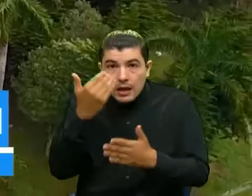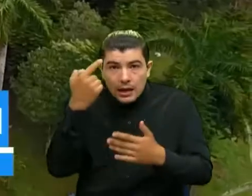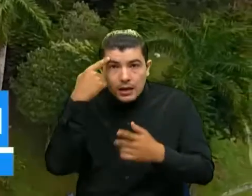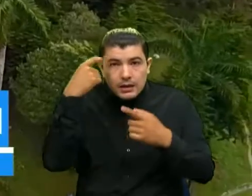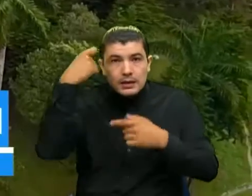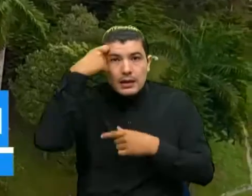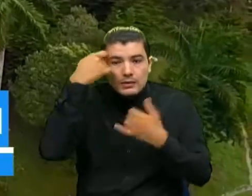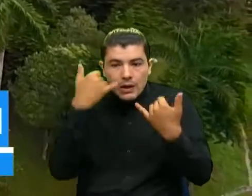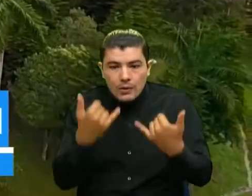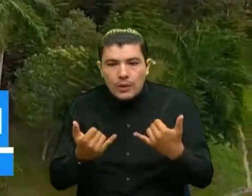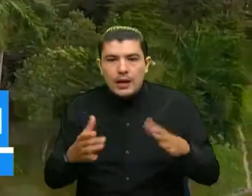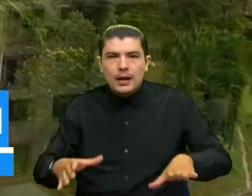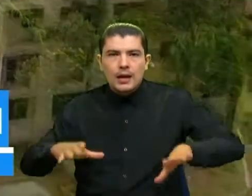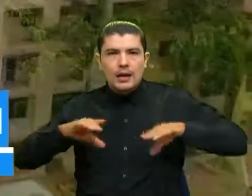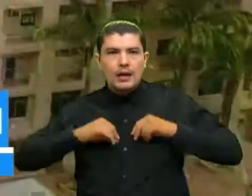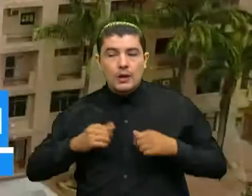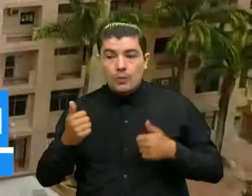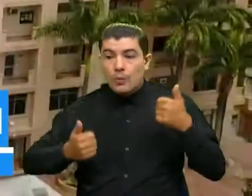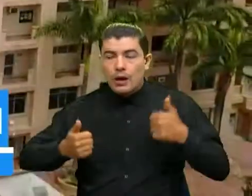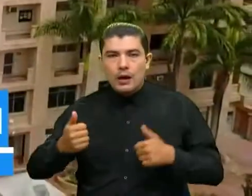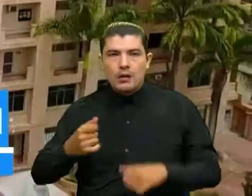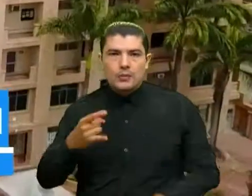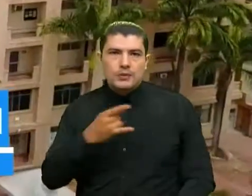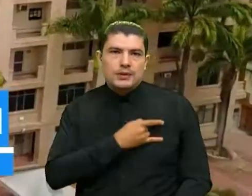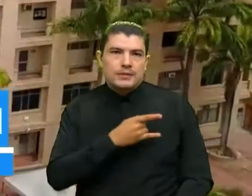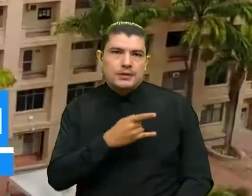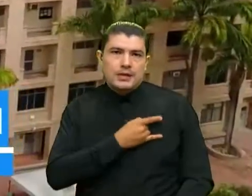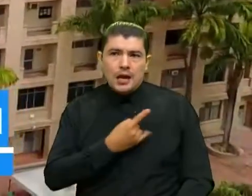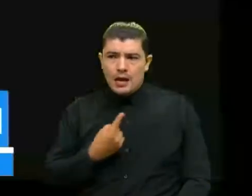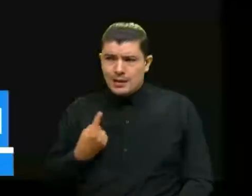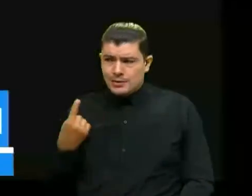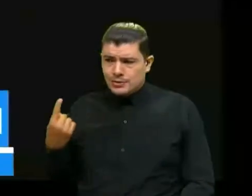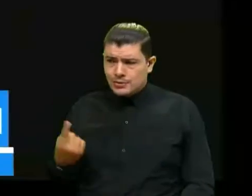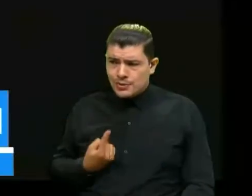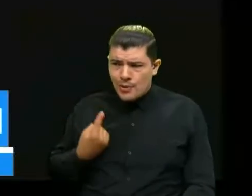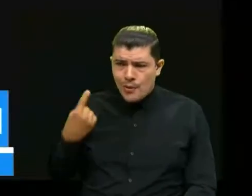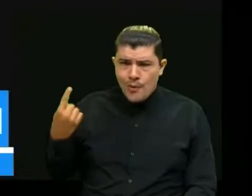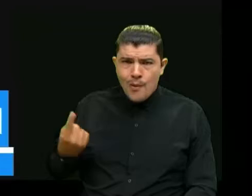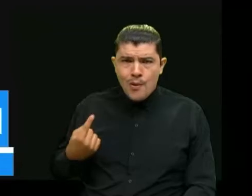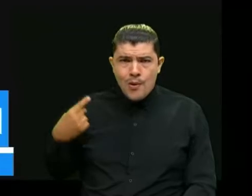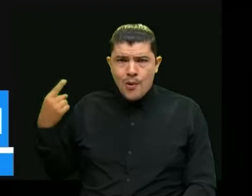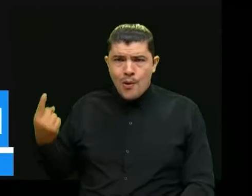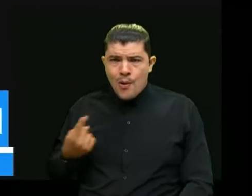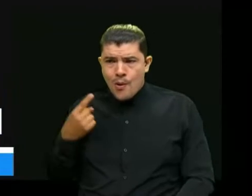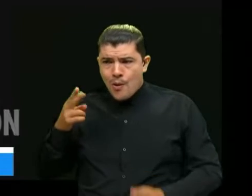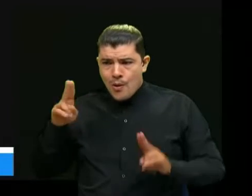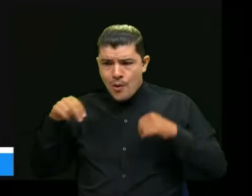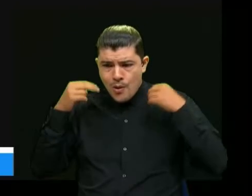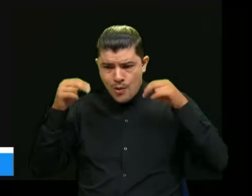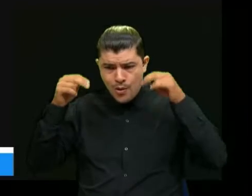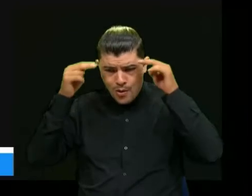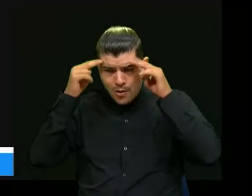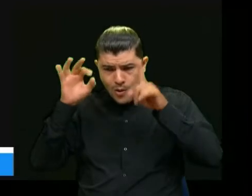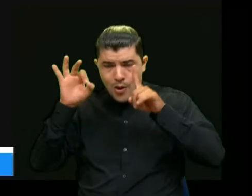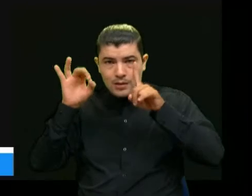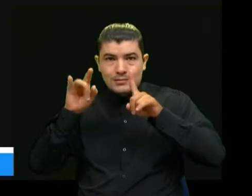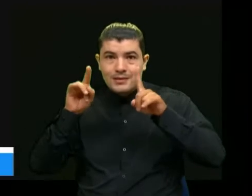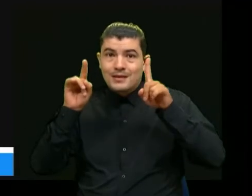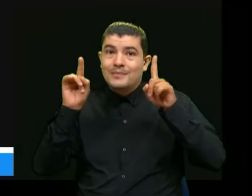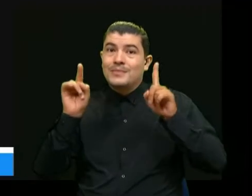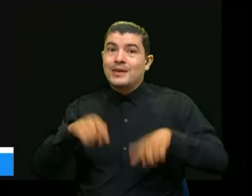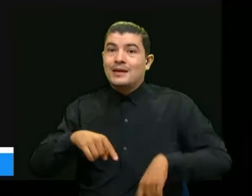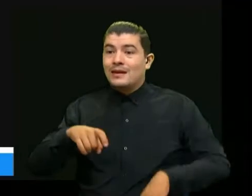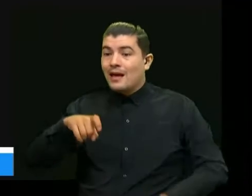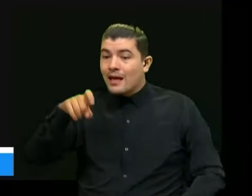asumido es el hecho de que la universidad no solo tiene que transmitir conocimiento de calidad sino que